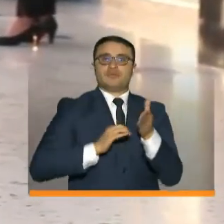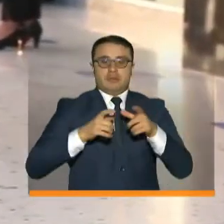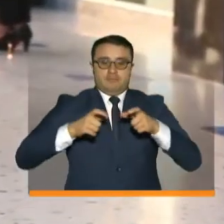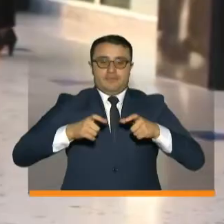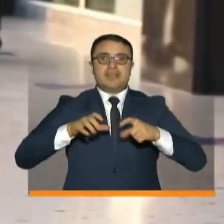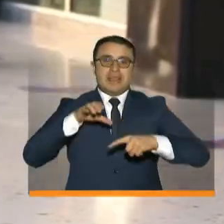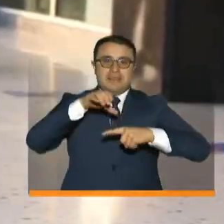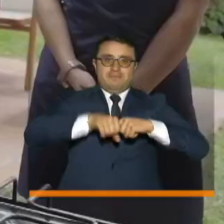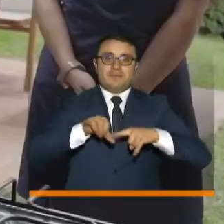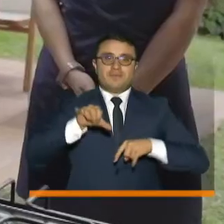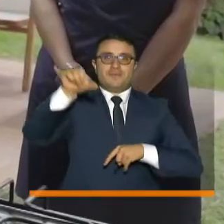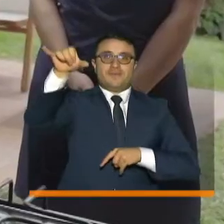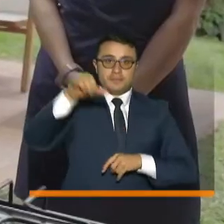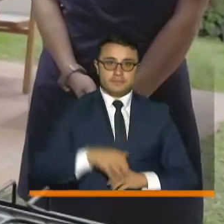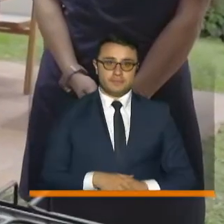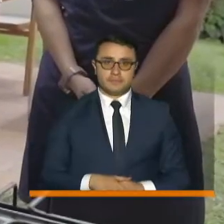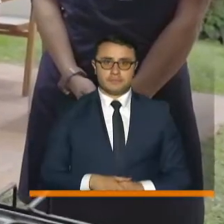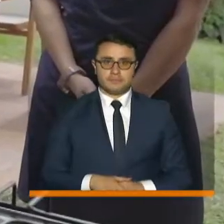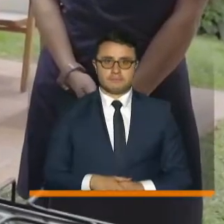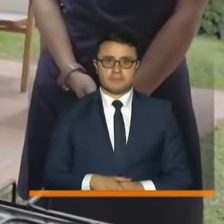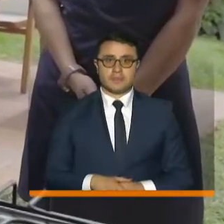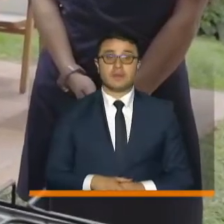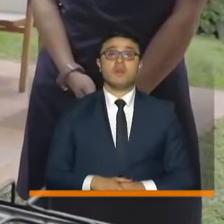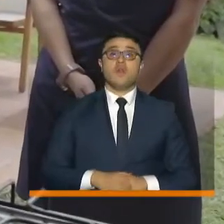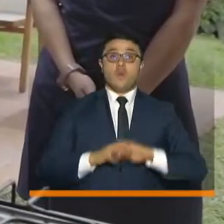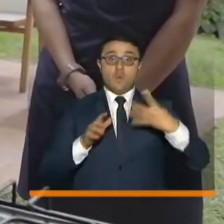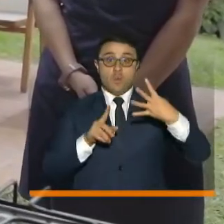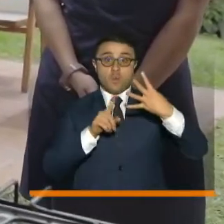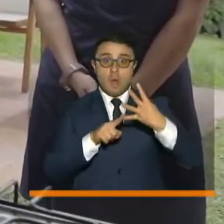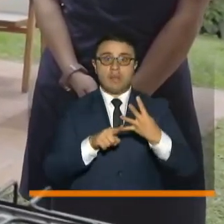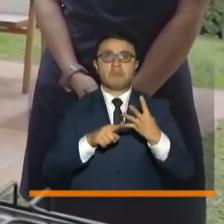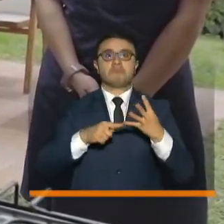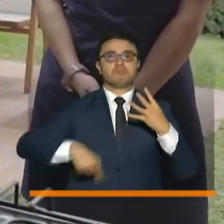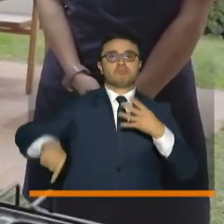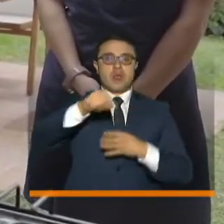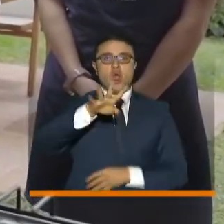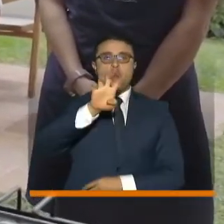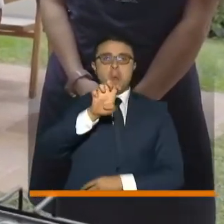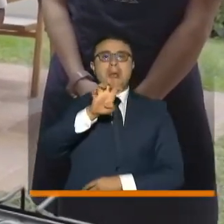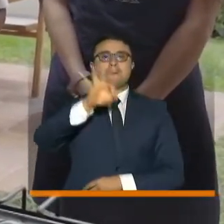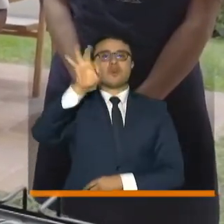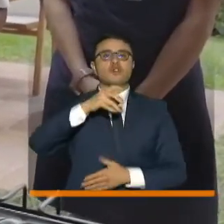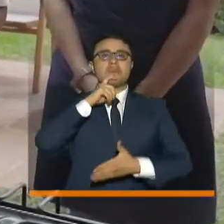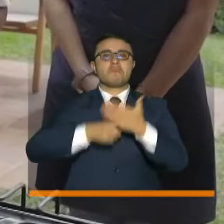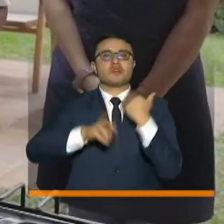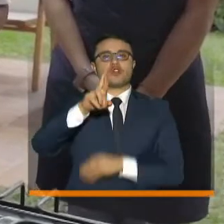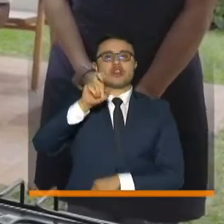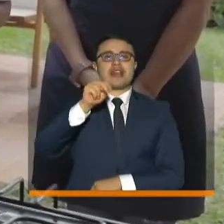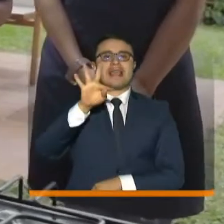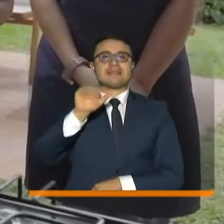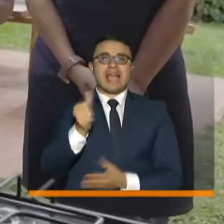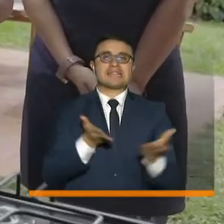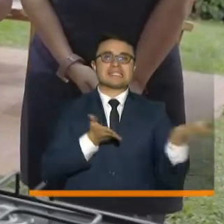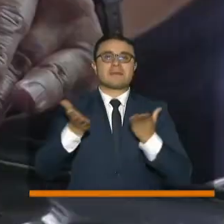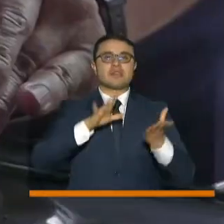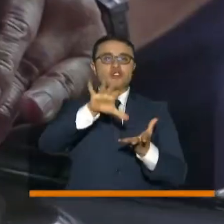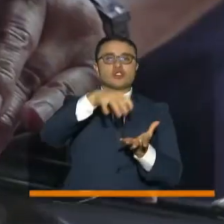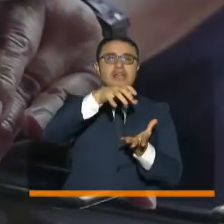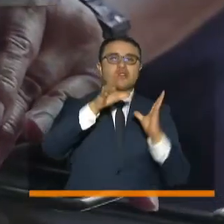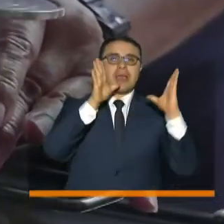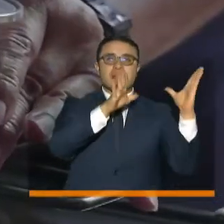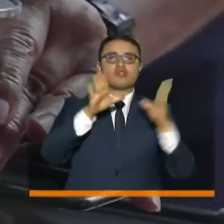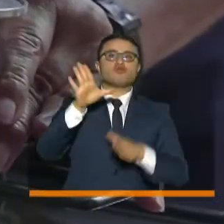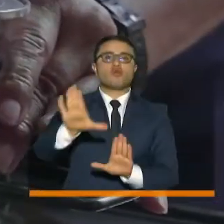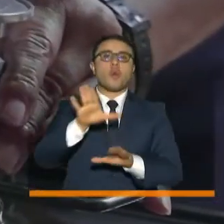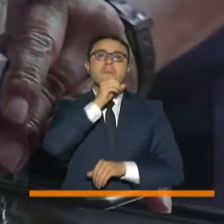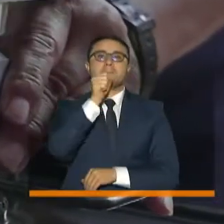indefinida. Cuatro, generar un beneficio tributario del 9% de renta para los servicios prestados en centros de asistencia para